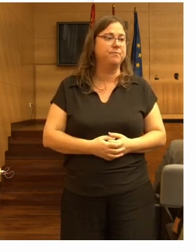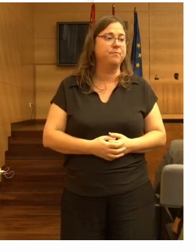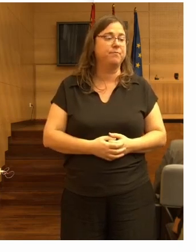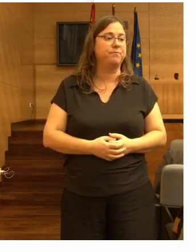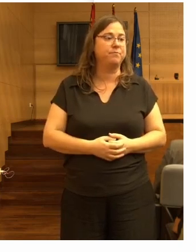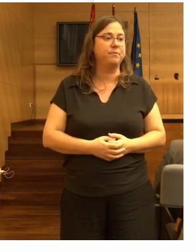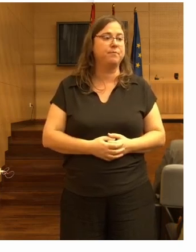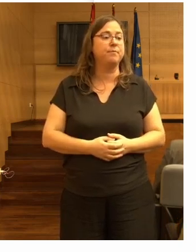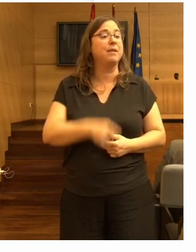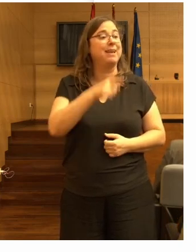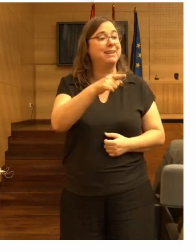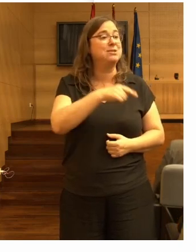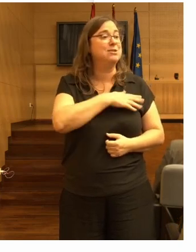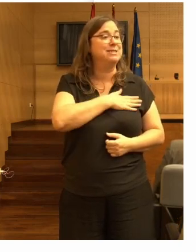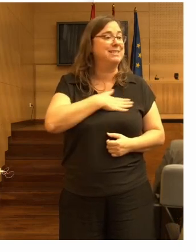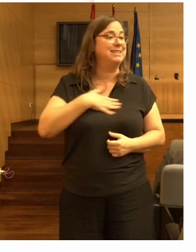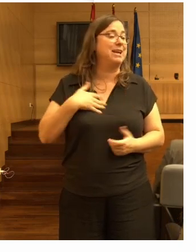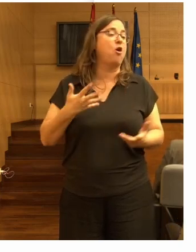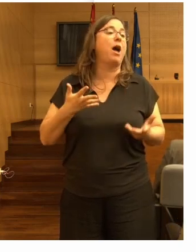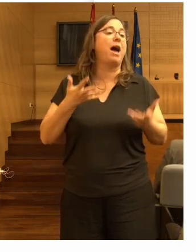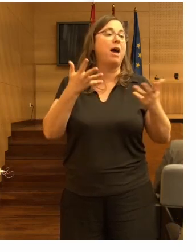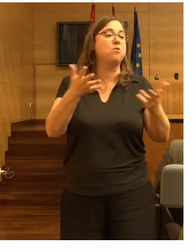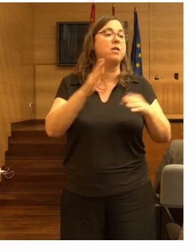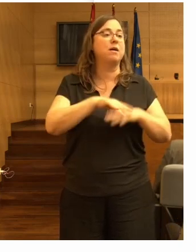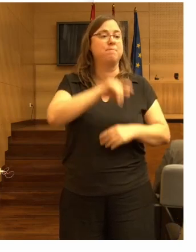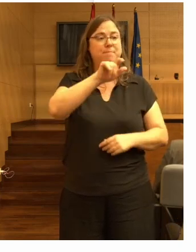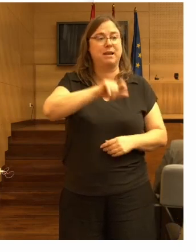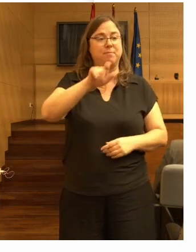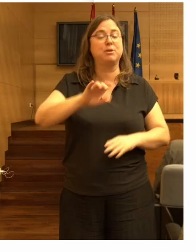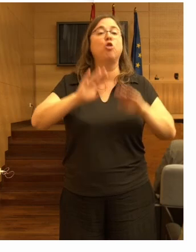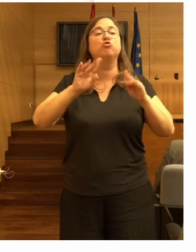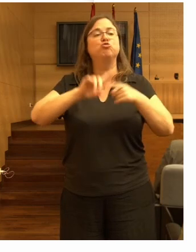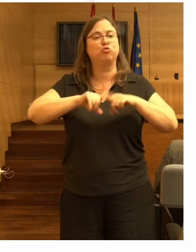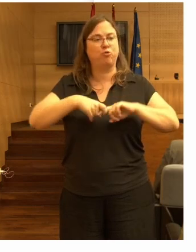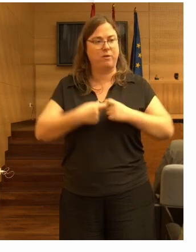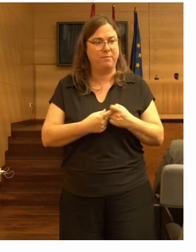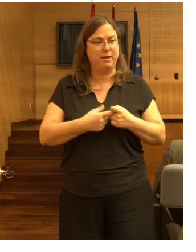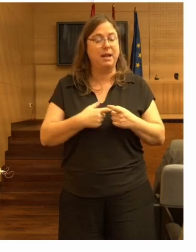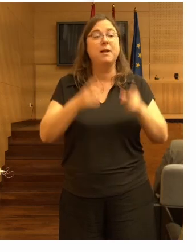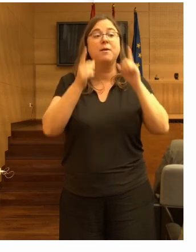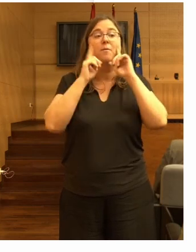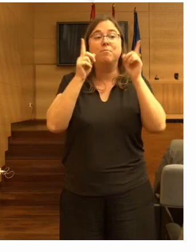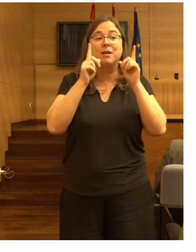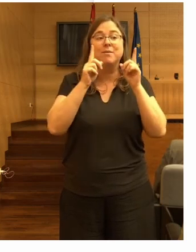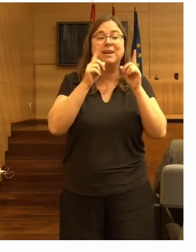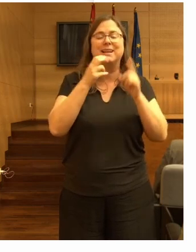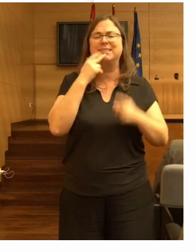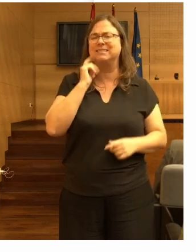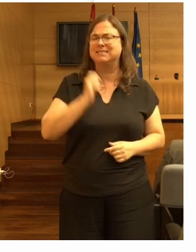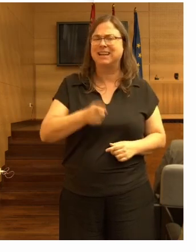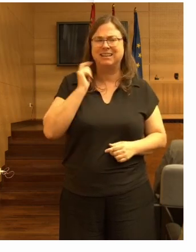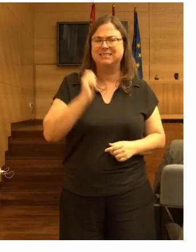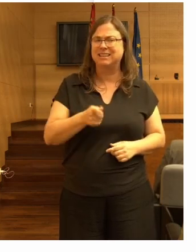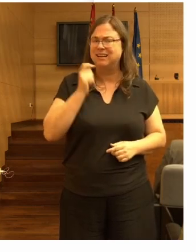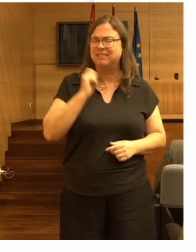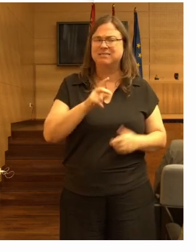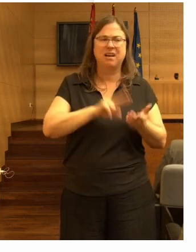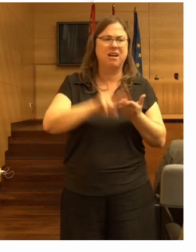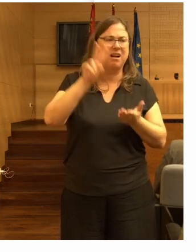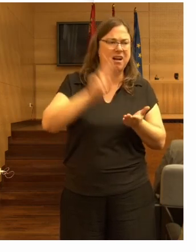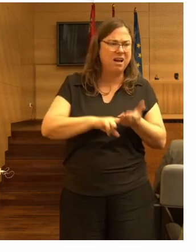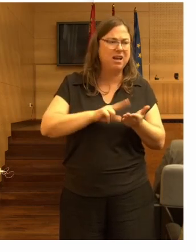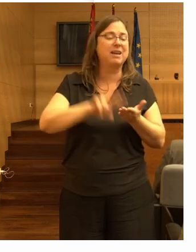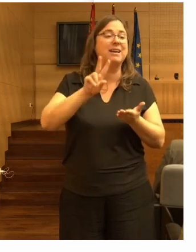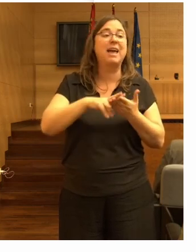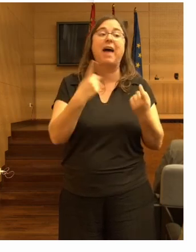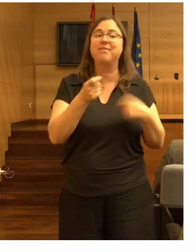esto pretendemos ayudar a las personas y a sus familias para prevenir las caídas recurrentes pero esto exige invertir